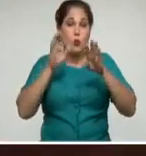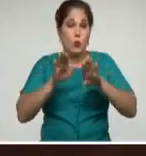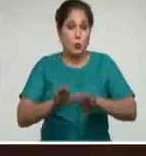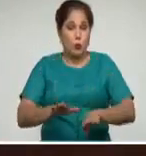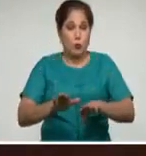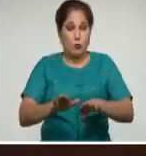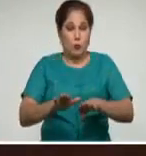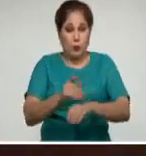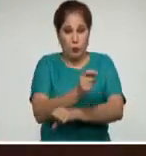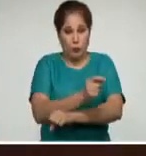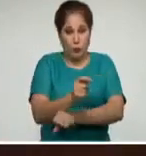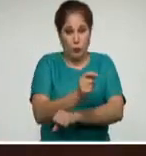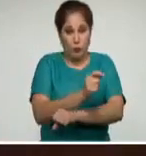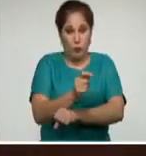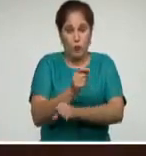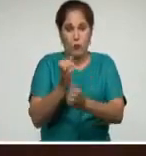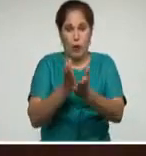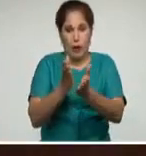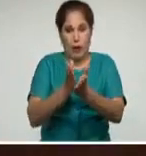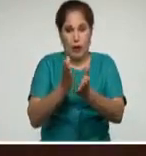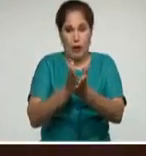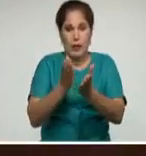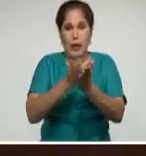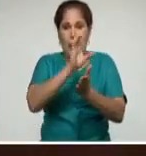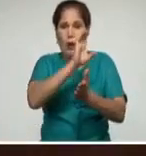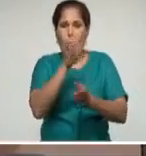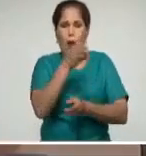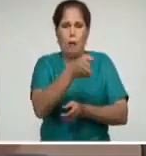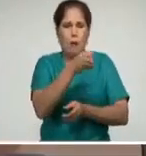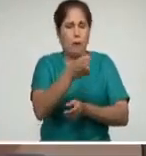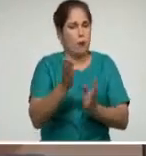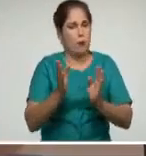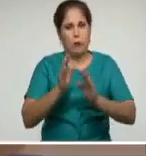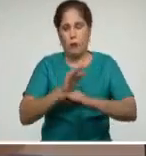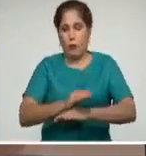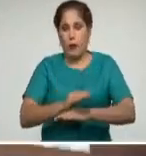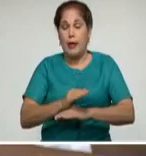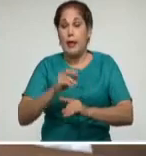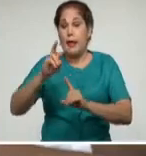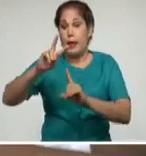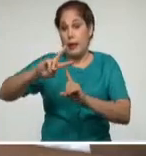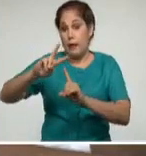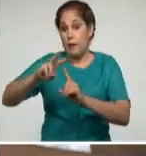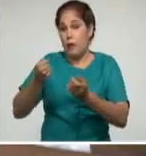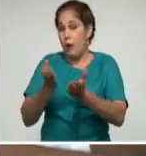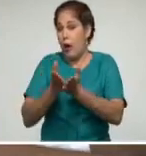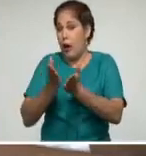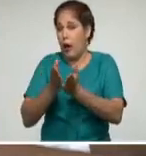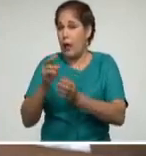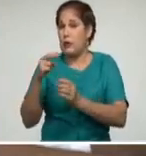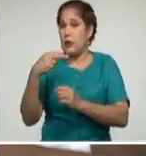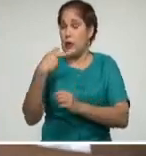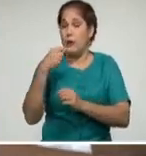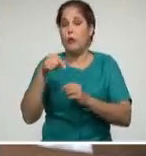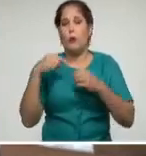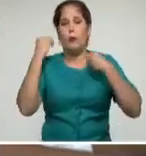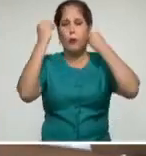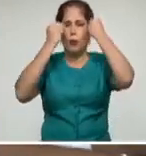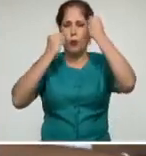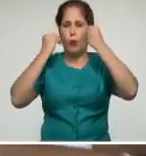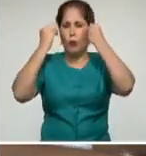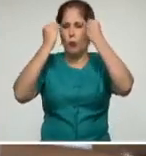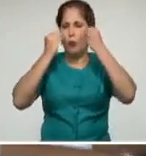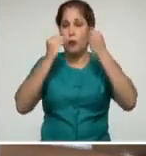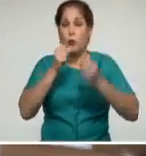forma presencial y su continuación mediante teleclases sin la supervisión directa del maestro han generado gran preocupación e